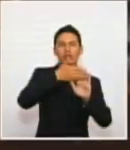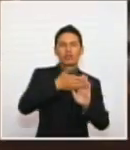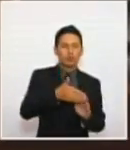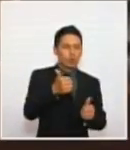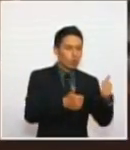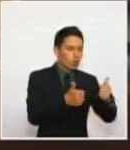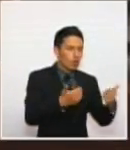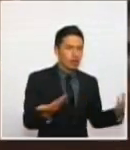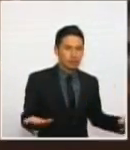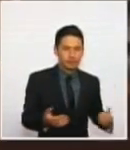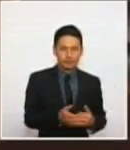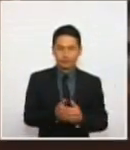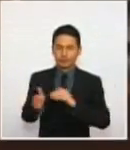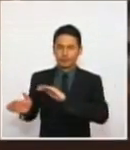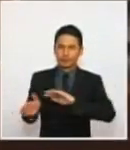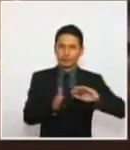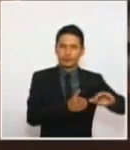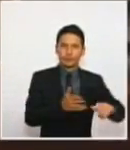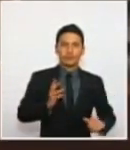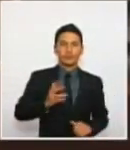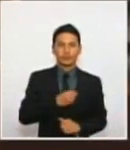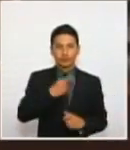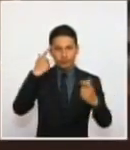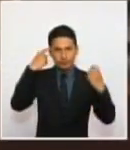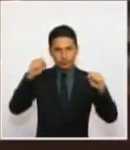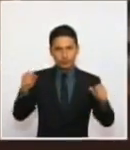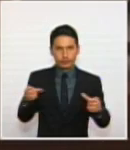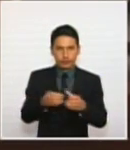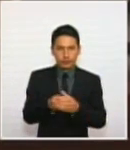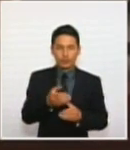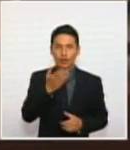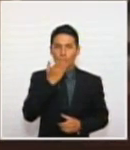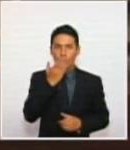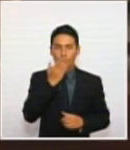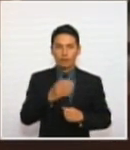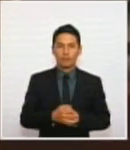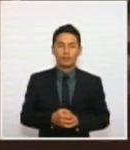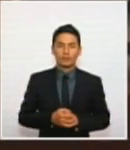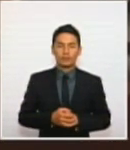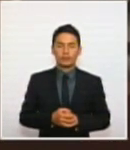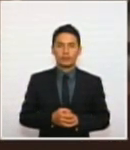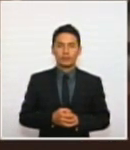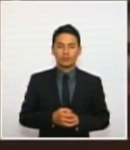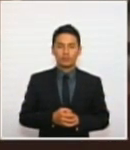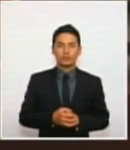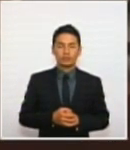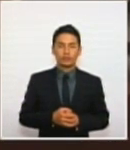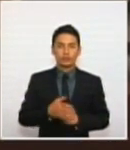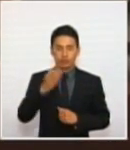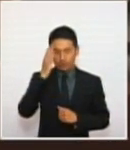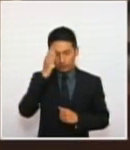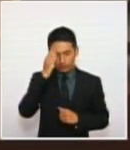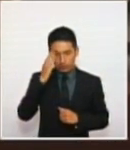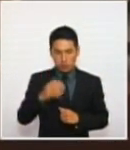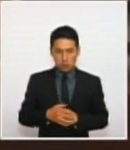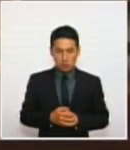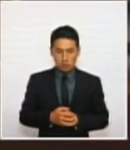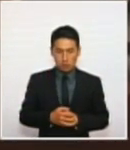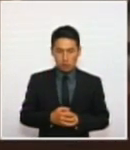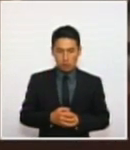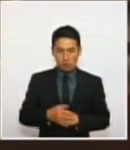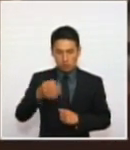También nos preocupa, como comunidades indígenas, que se deje por fuera la